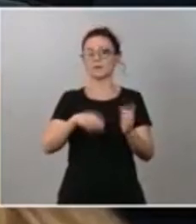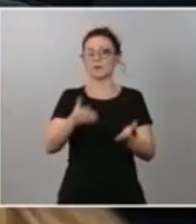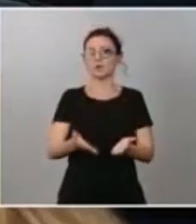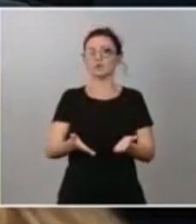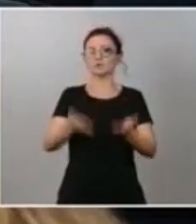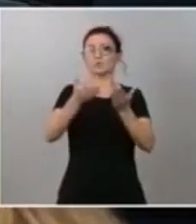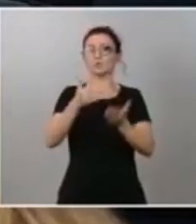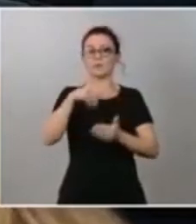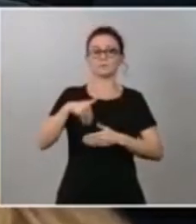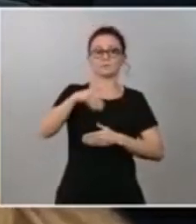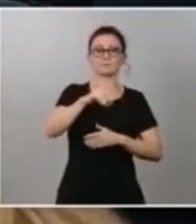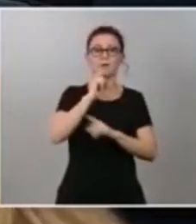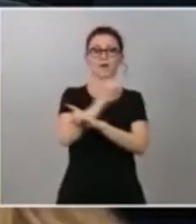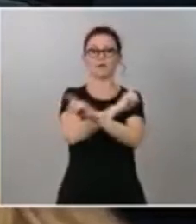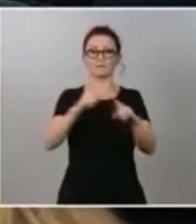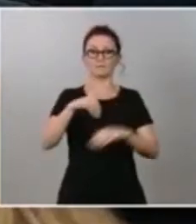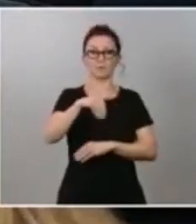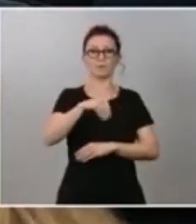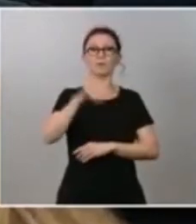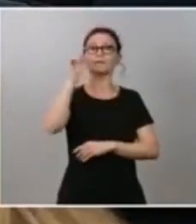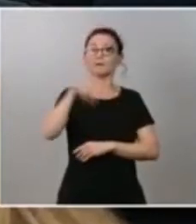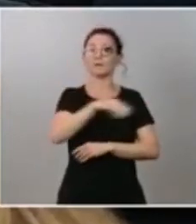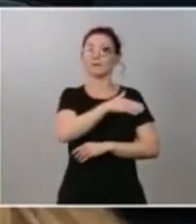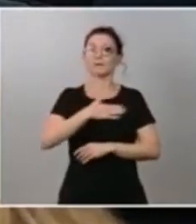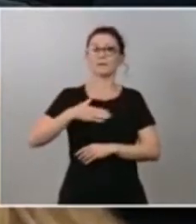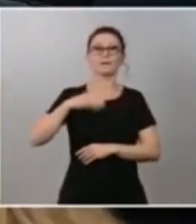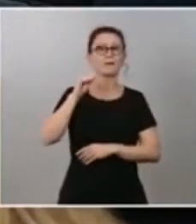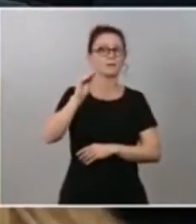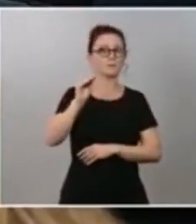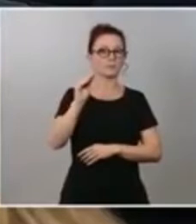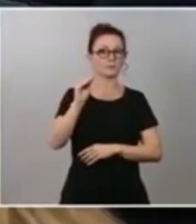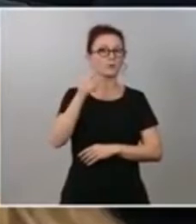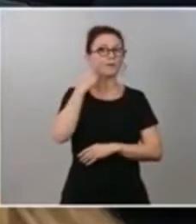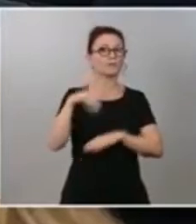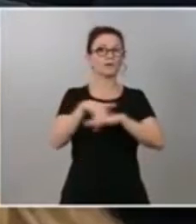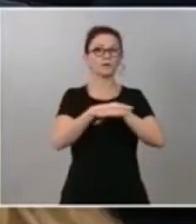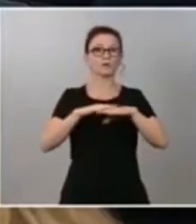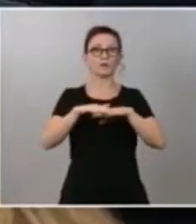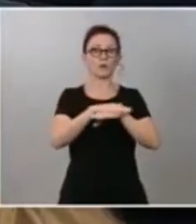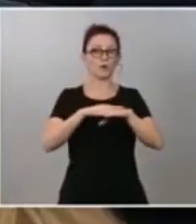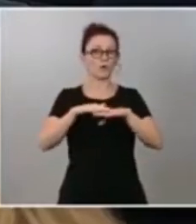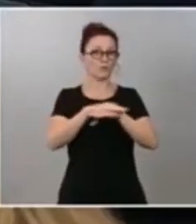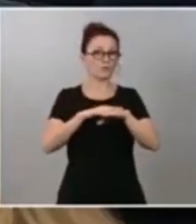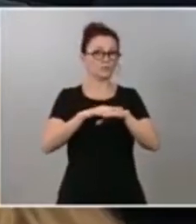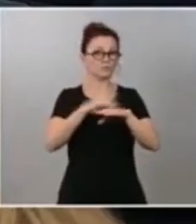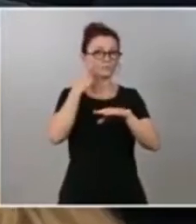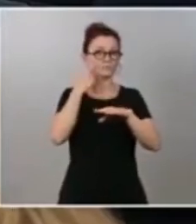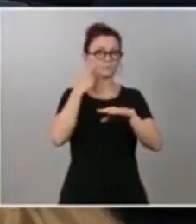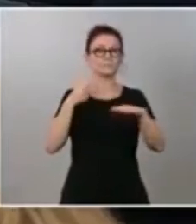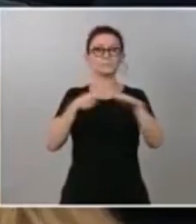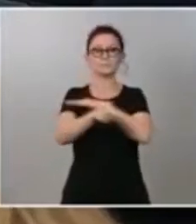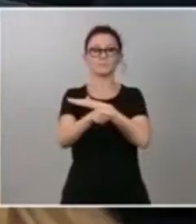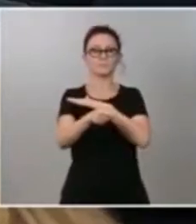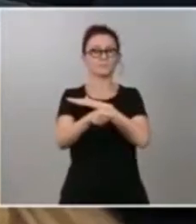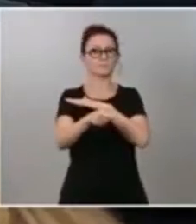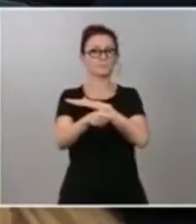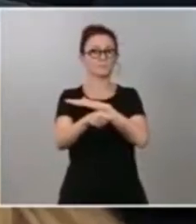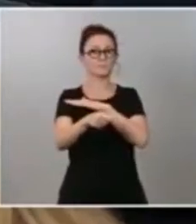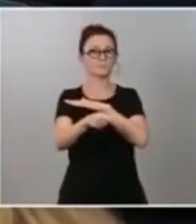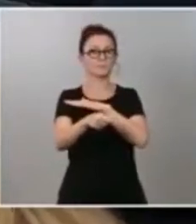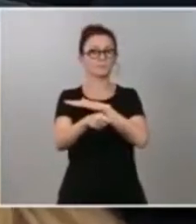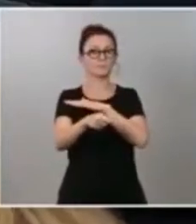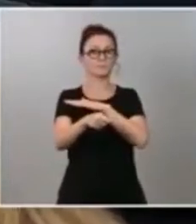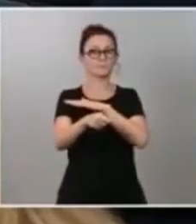quería preguntarle sobre el MEDE si el gobierno baraja solicitar el MEDE y qué tiene que ocurrir para que